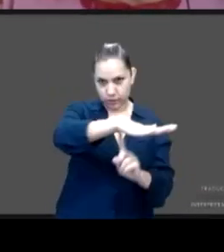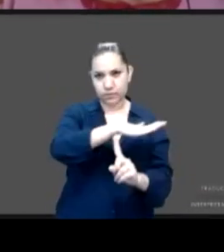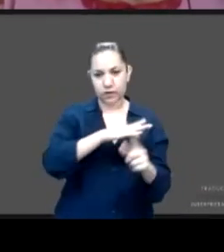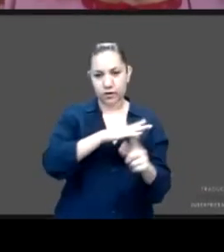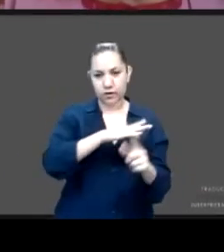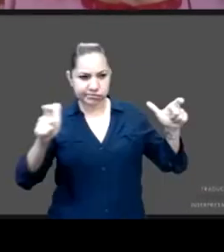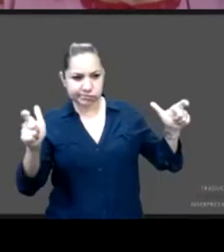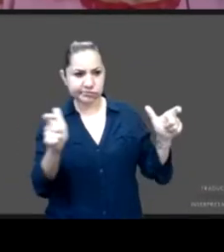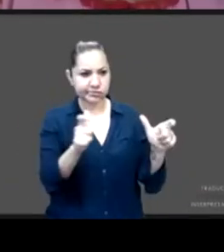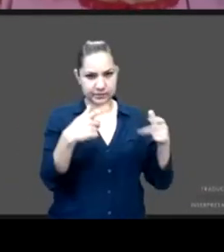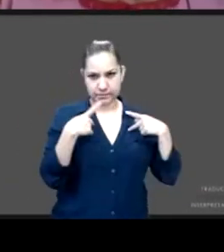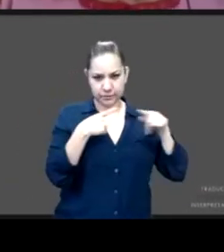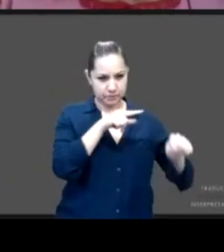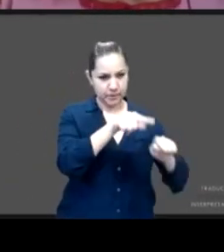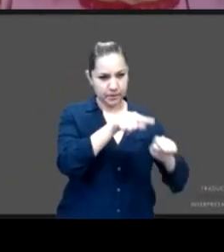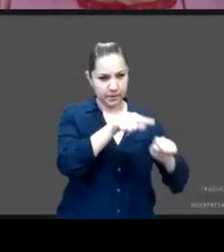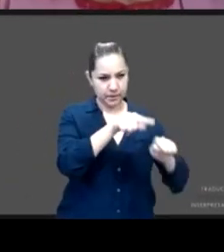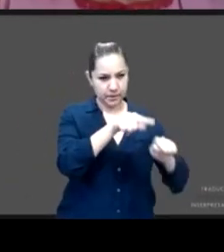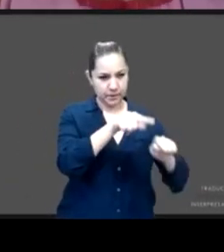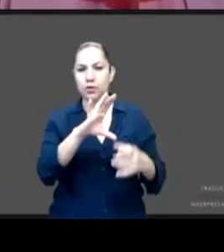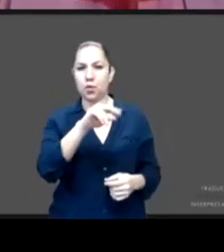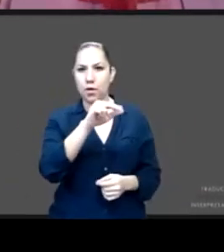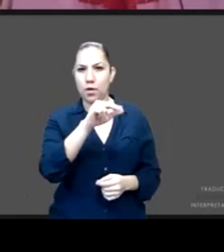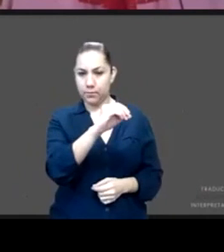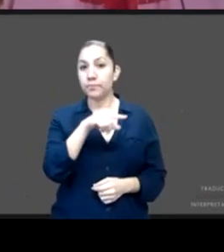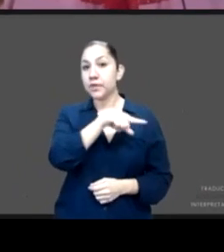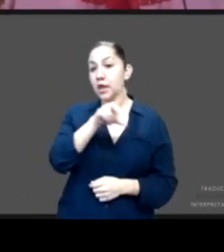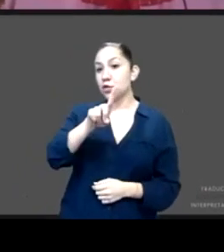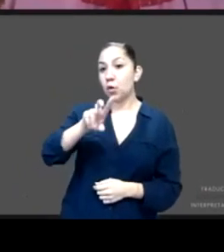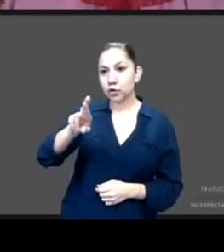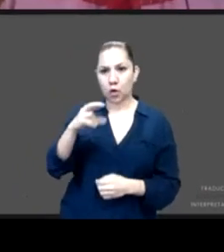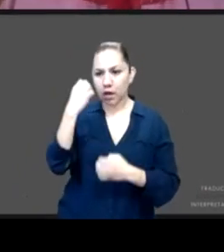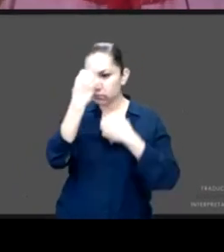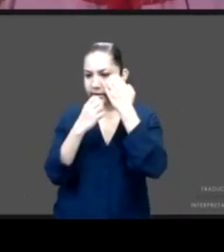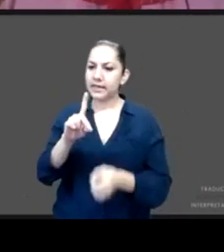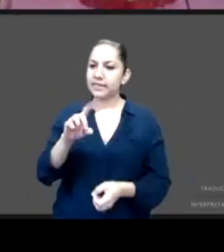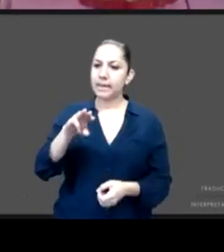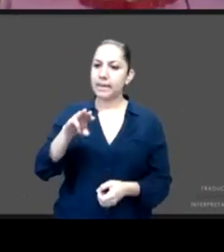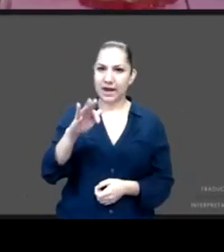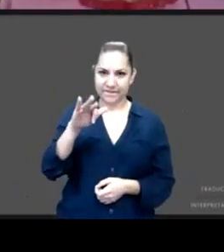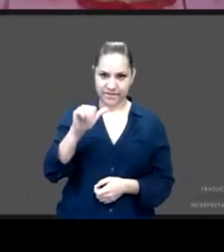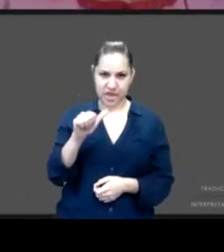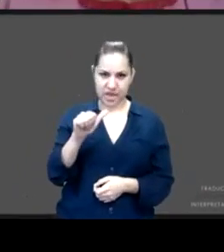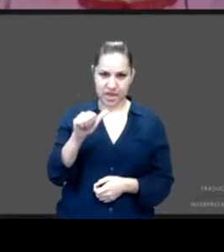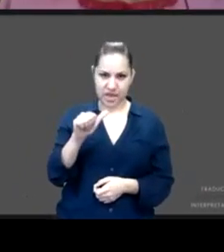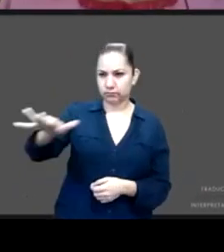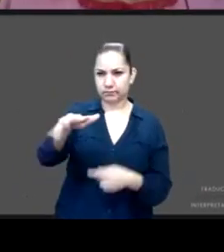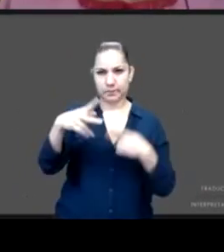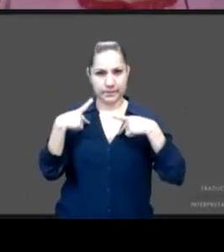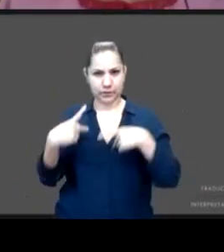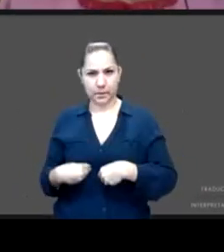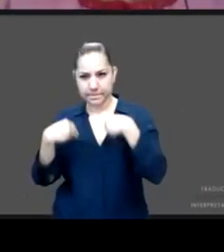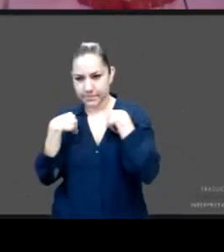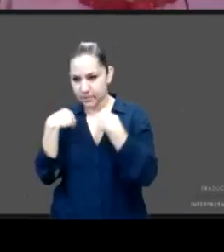de Población CONAPO. Ella es doctora en demografía y estudios de población. Fue directora de evaluación de programas